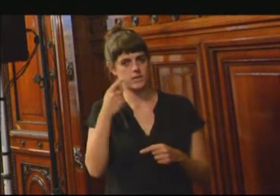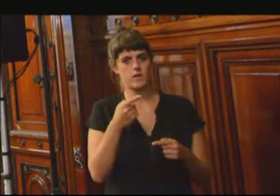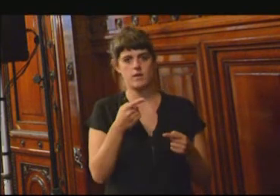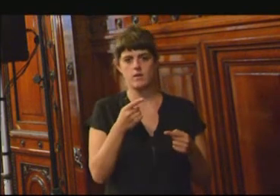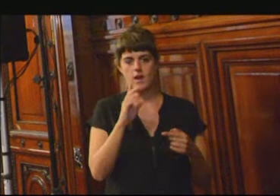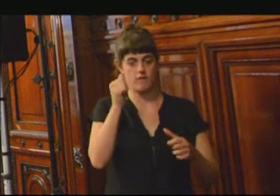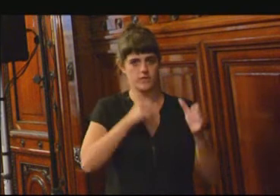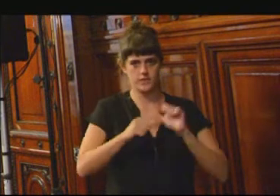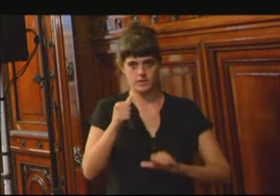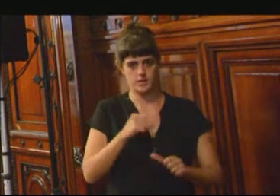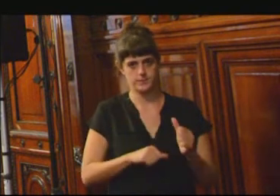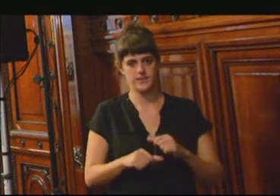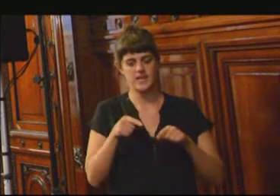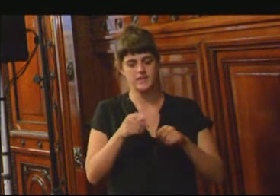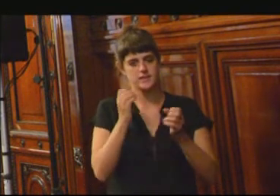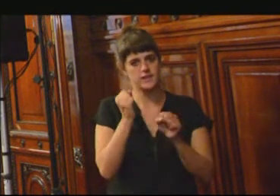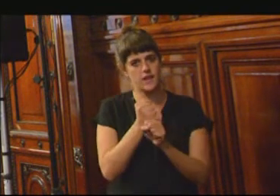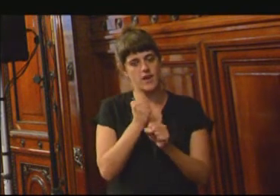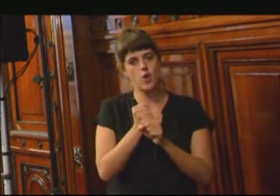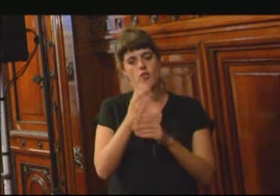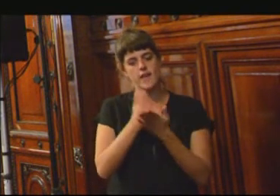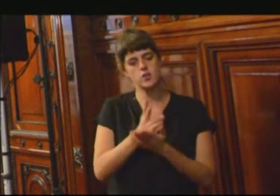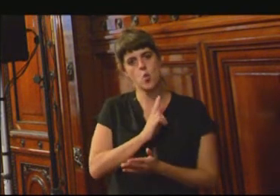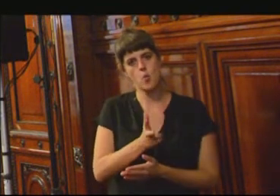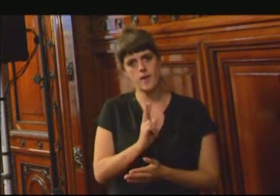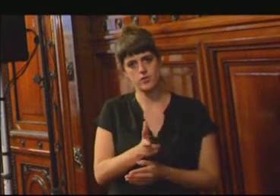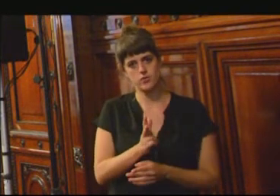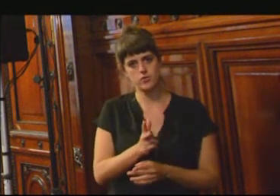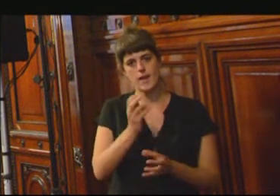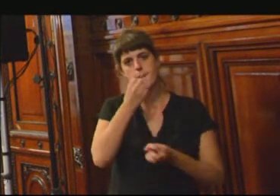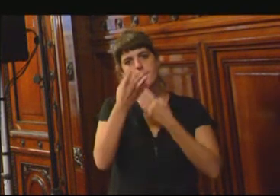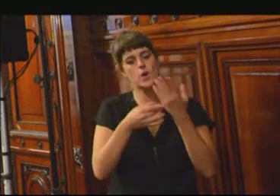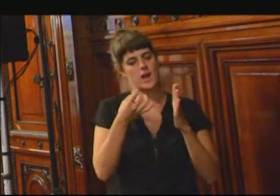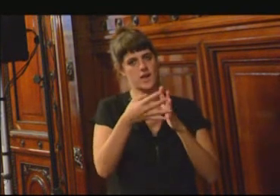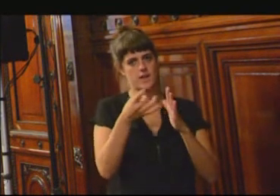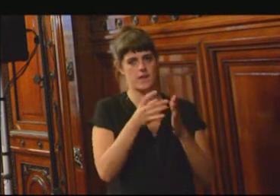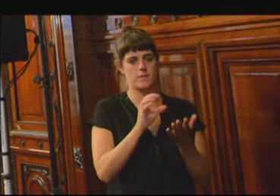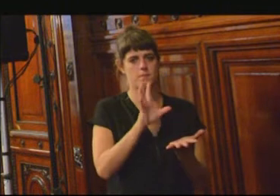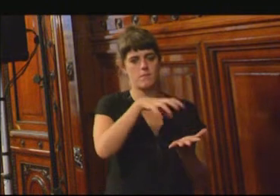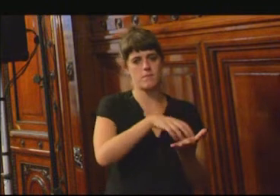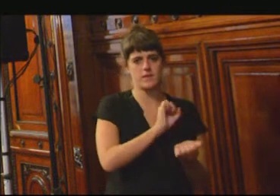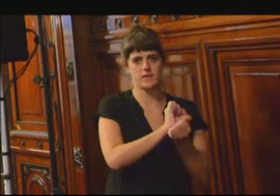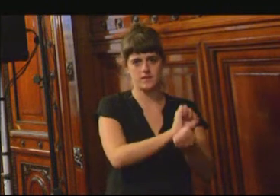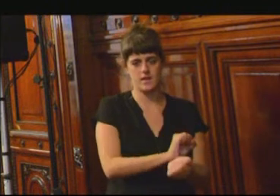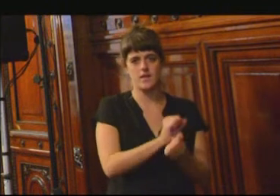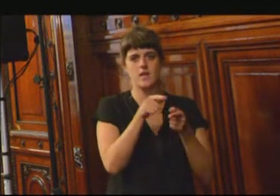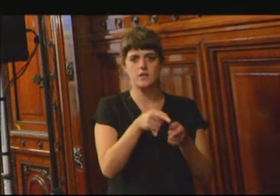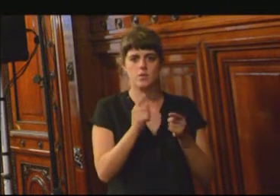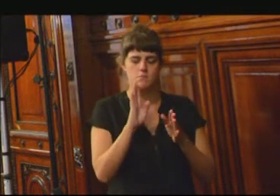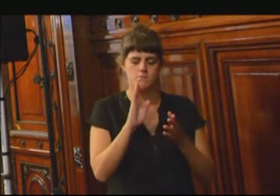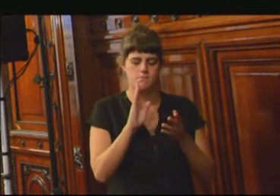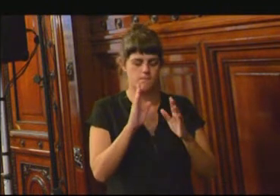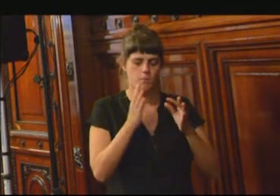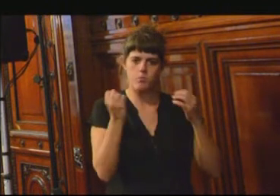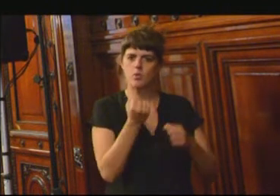Este trabajo desde los derechos humanos en la mejora de la gestión penitenciaria marca la diferencia en el camino que estamos recorriendo y que